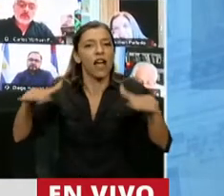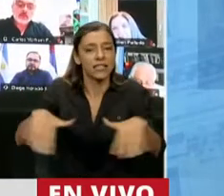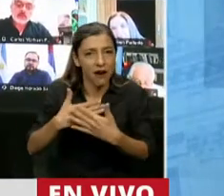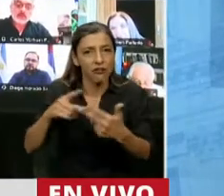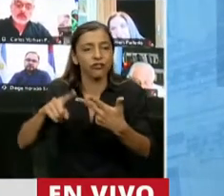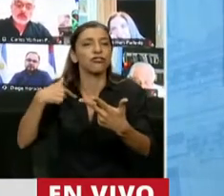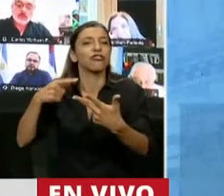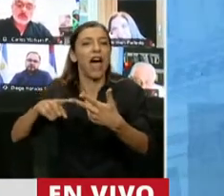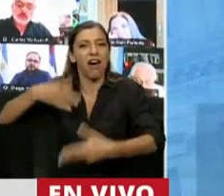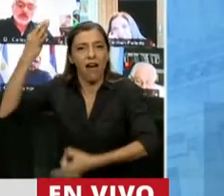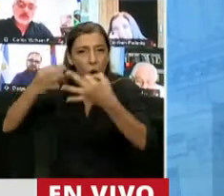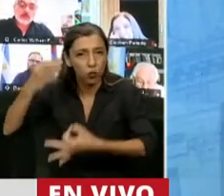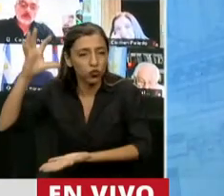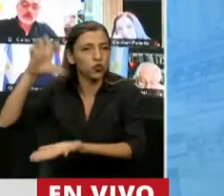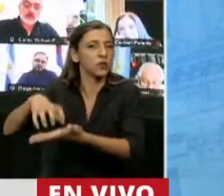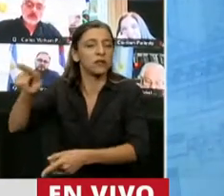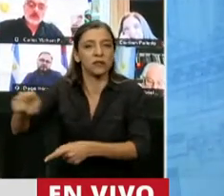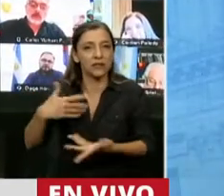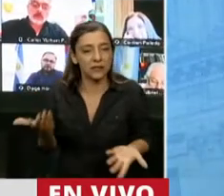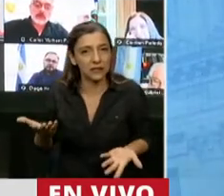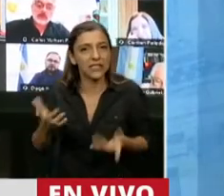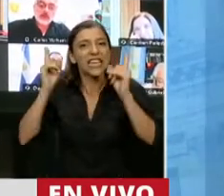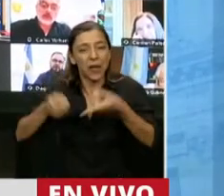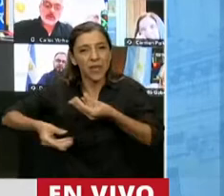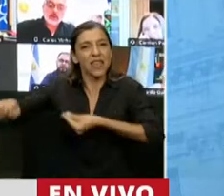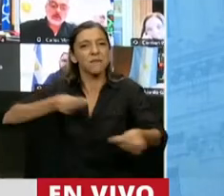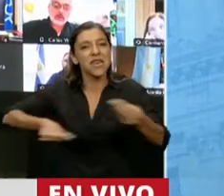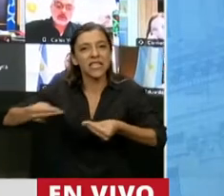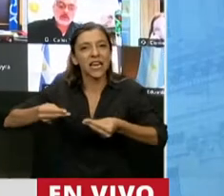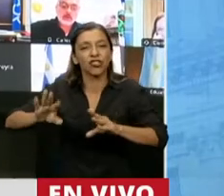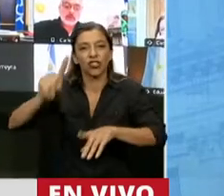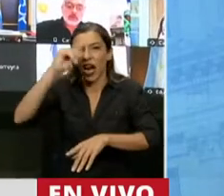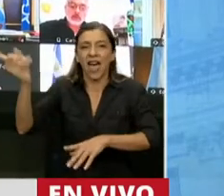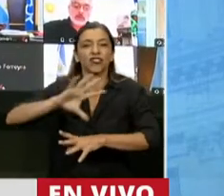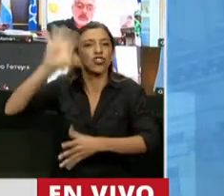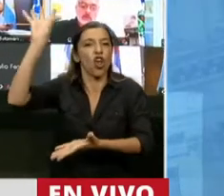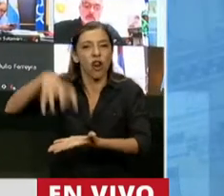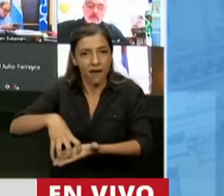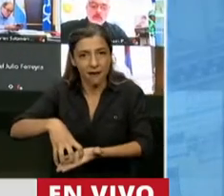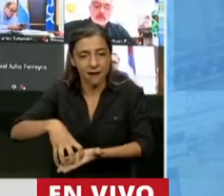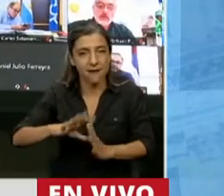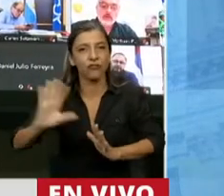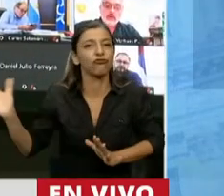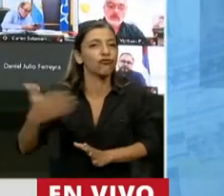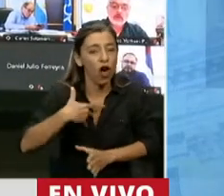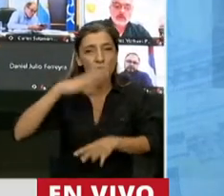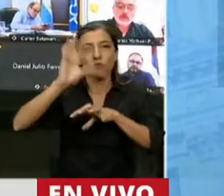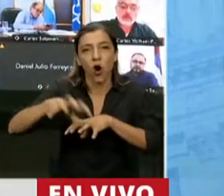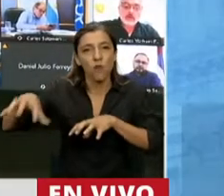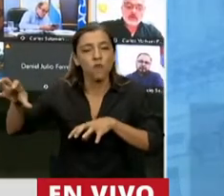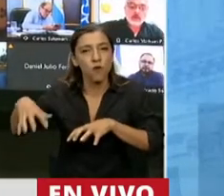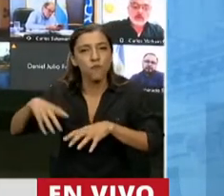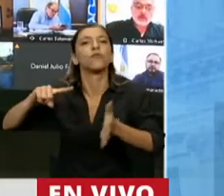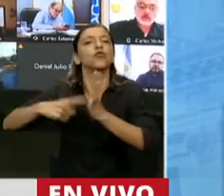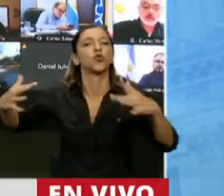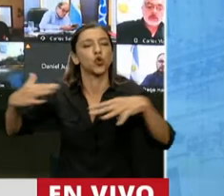Justicia y la enorme administración nacional. La burocracia estatal tiene su sede en la ciudad de Buenos Aires.